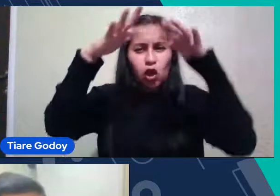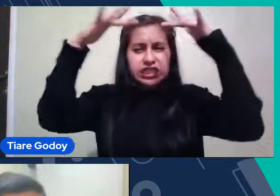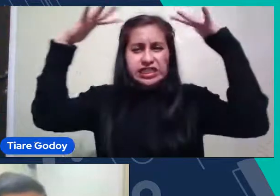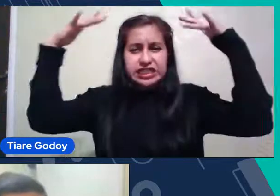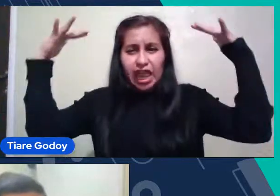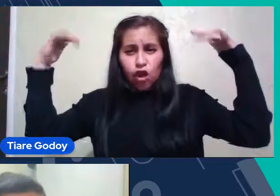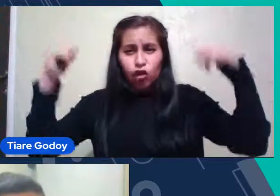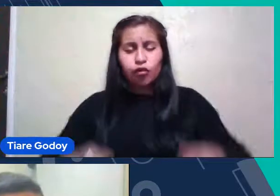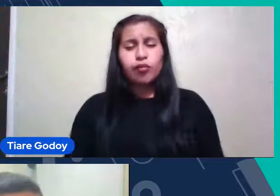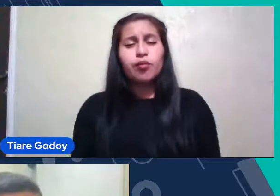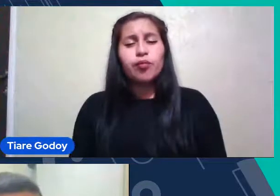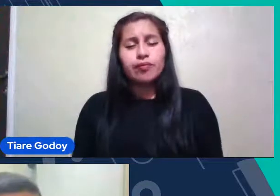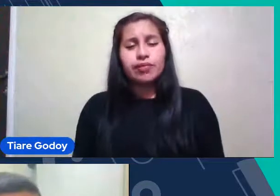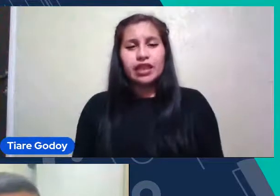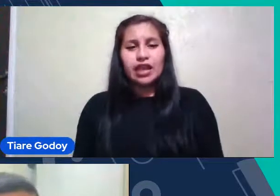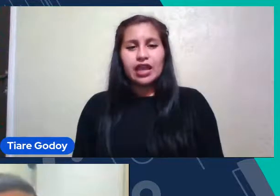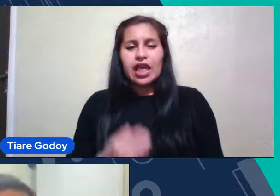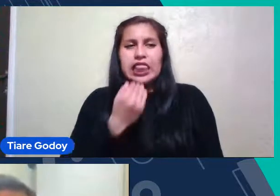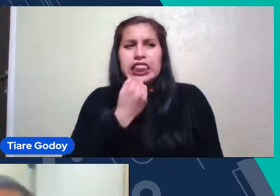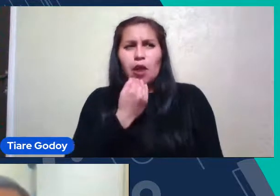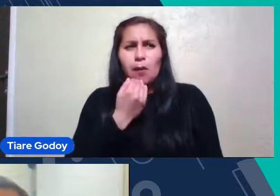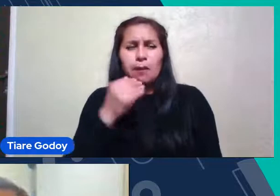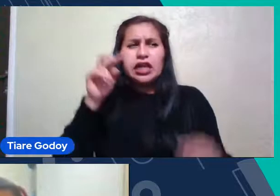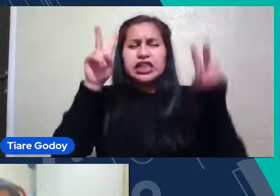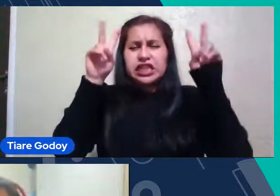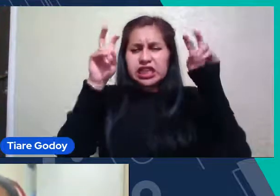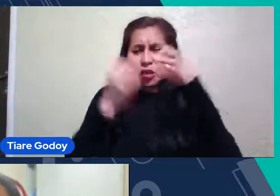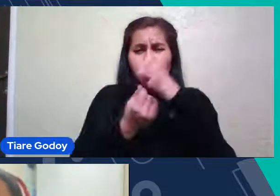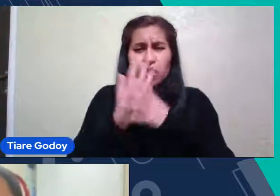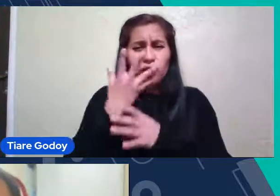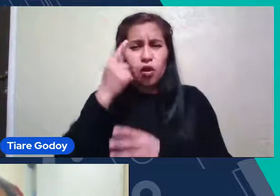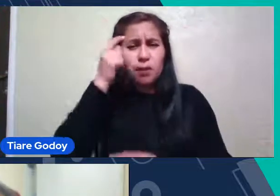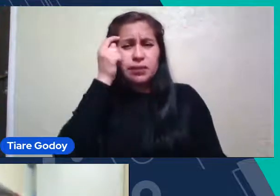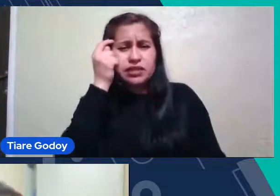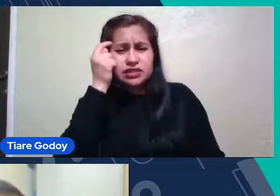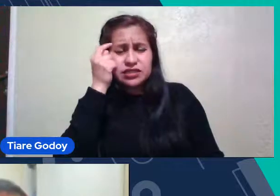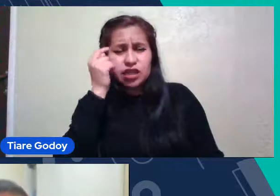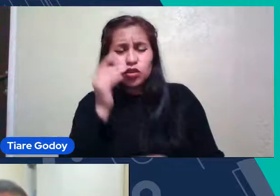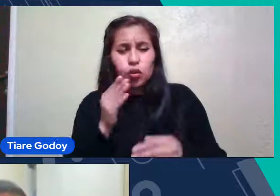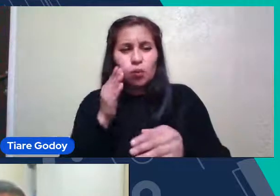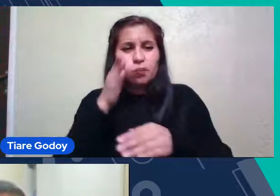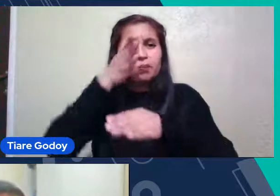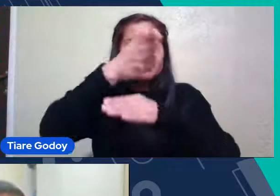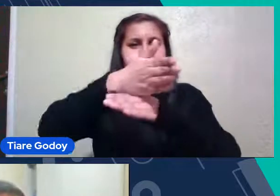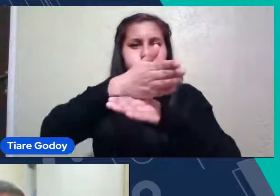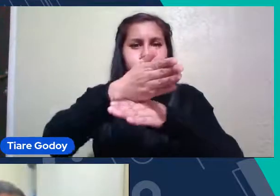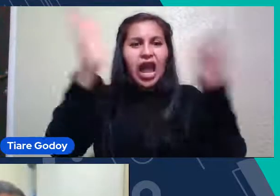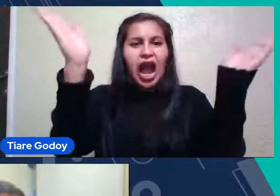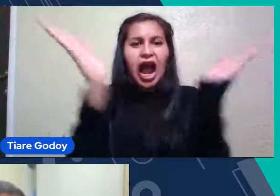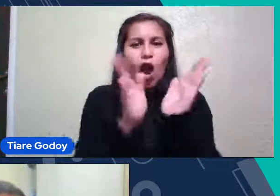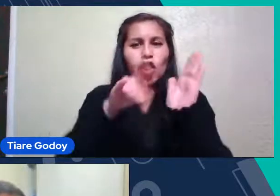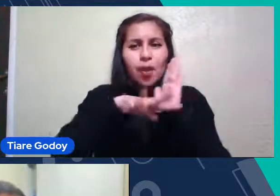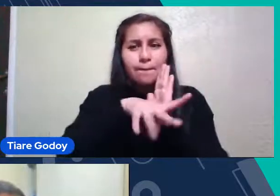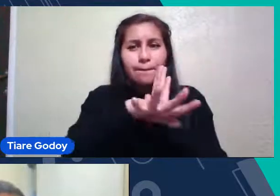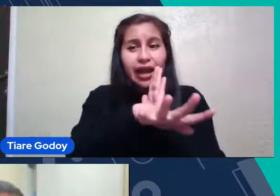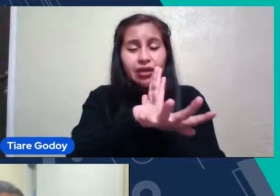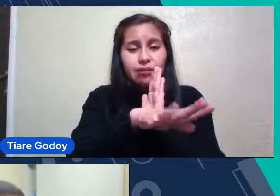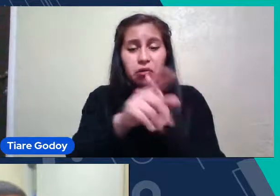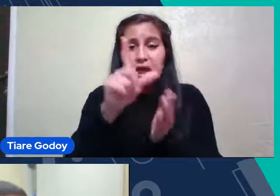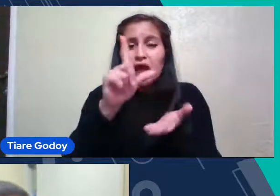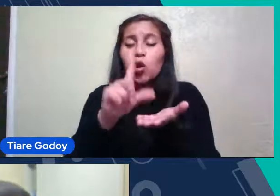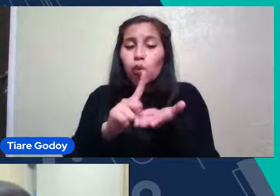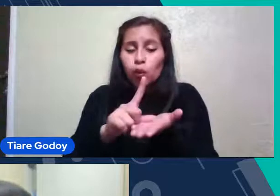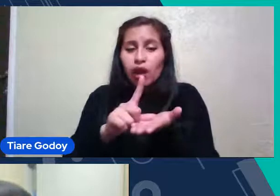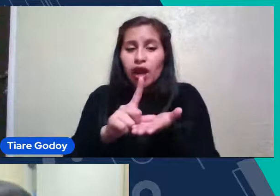una Un reflote Este tema Pensando En que por ejemplo Uno va al Cajón del Maipo Que es la zona Donde Donde se enmarca Nuestro